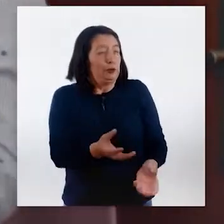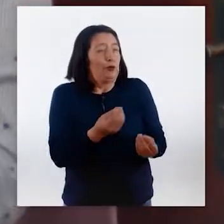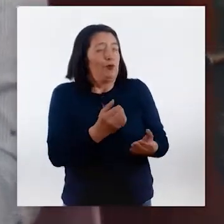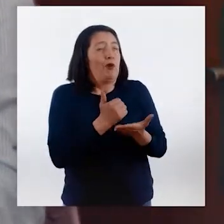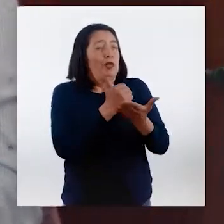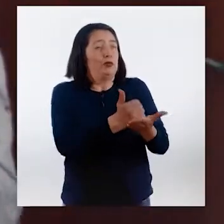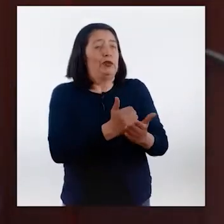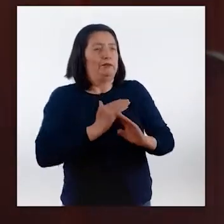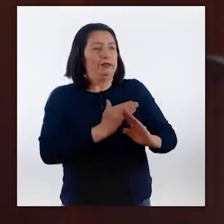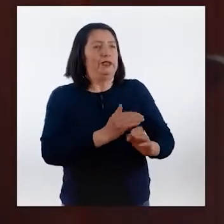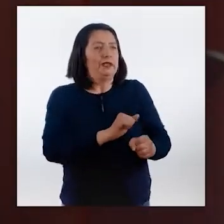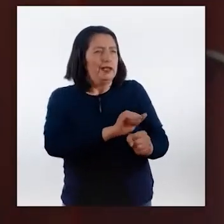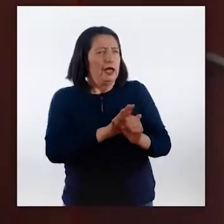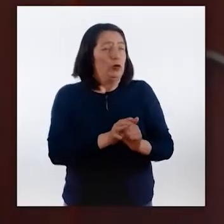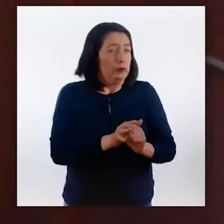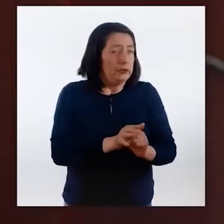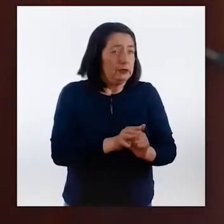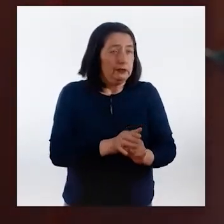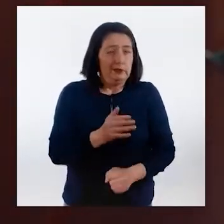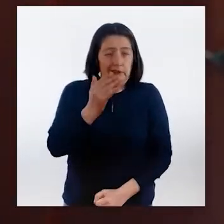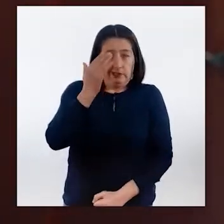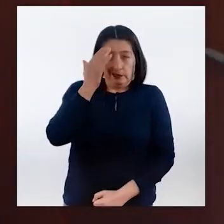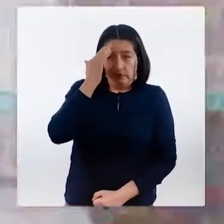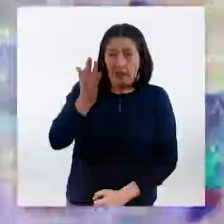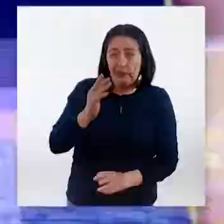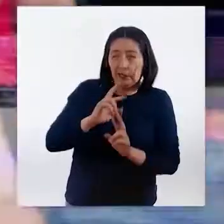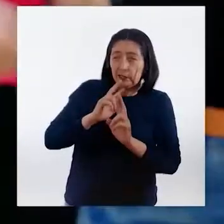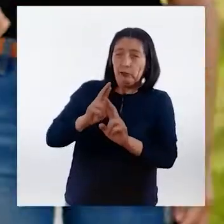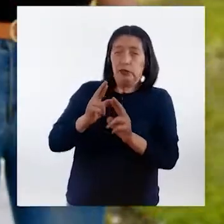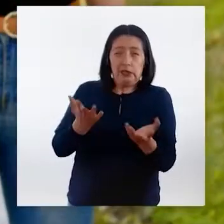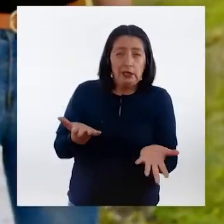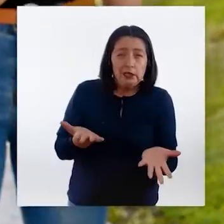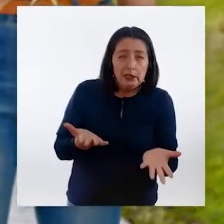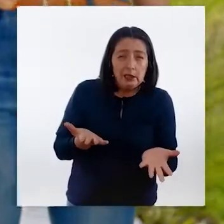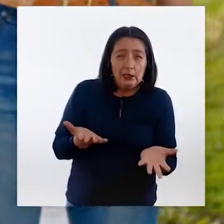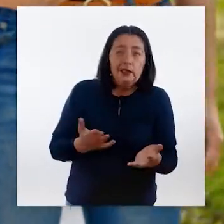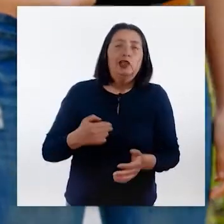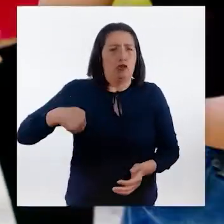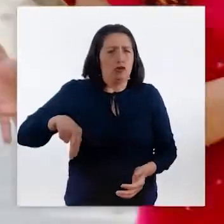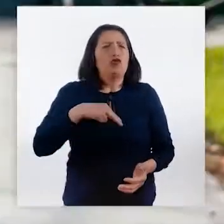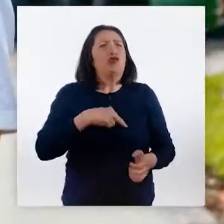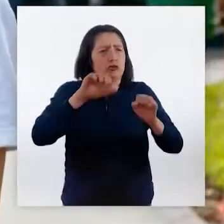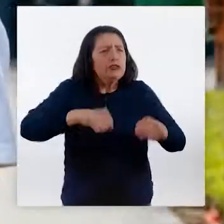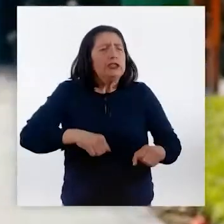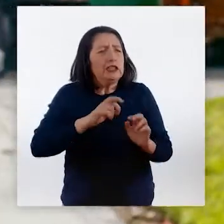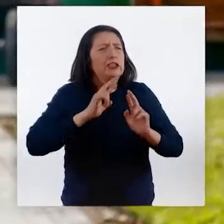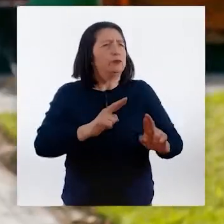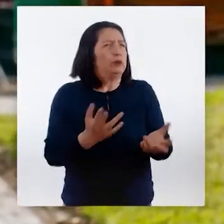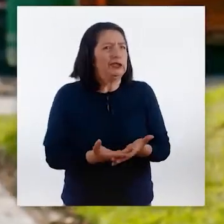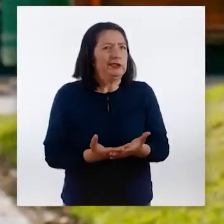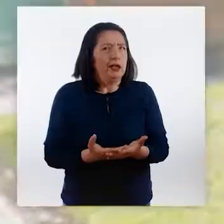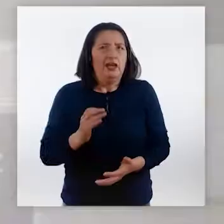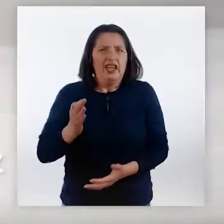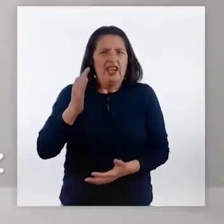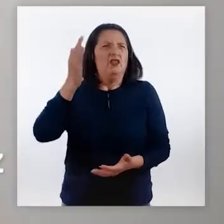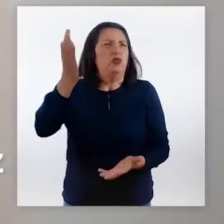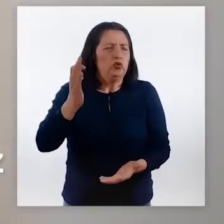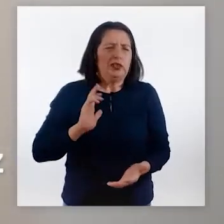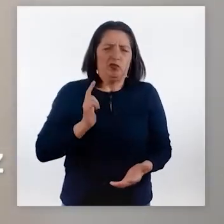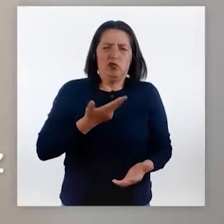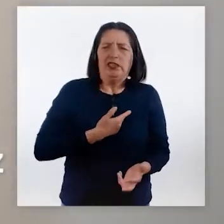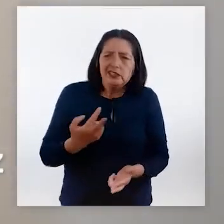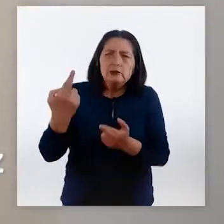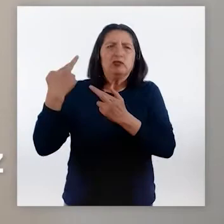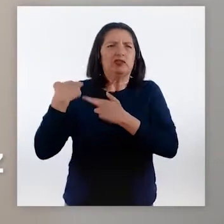¿Cómo podemos ayudar a prevenir la COVID-19? ¿Sabes cuál es la respuesta? ¡Nosotros somos la respuesta! Porque el